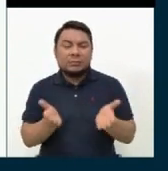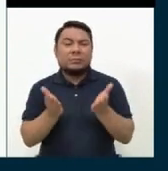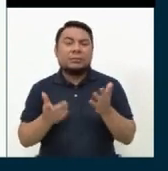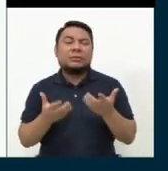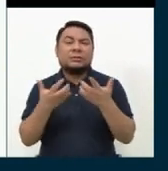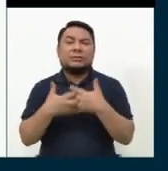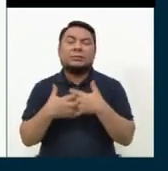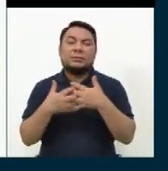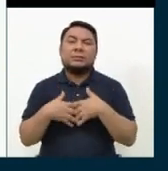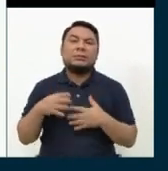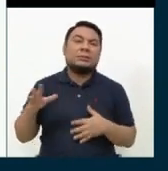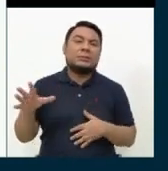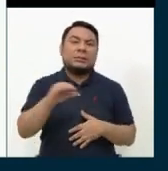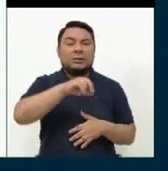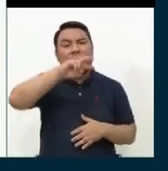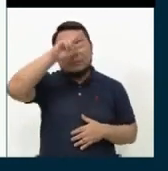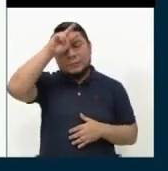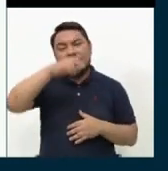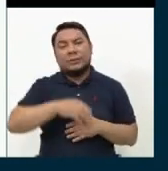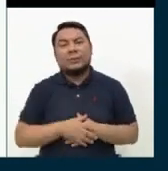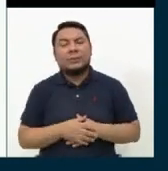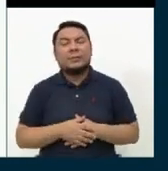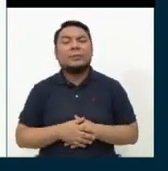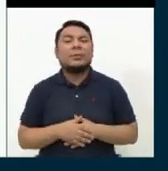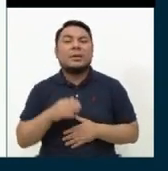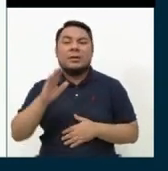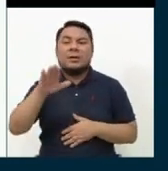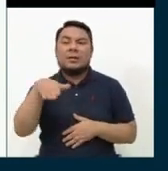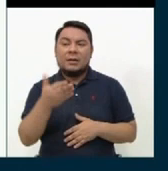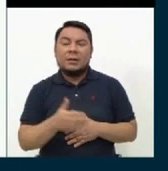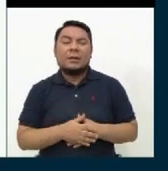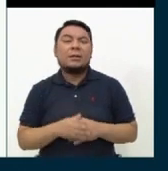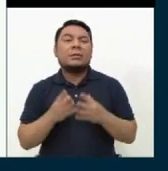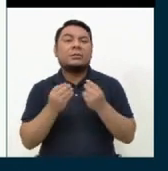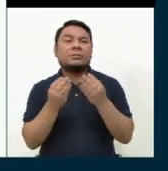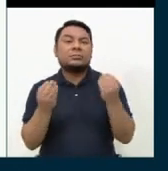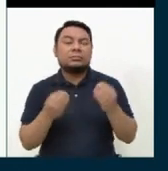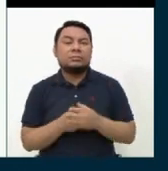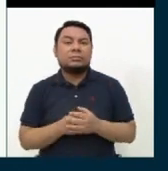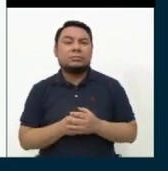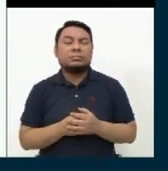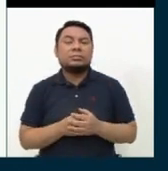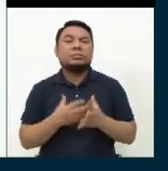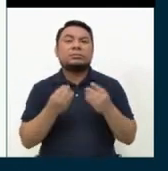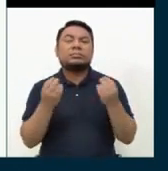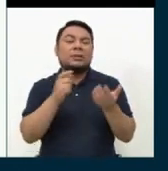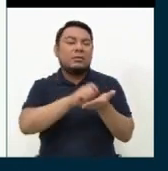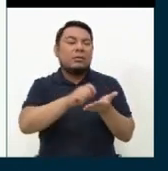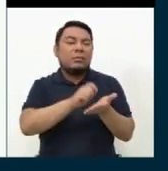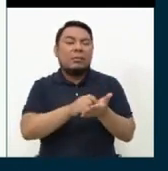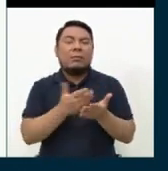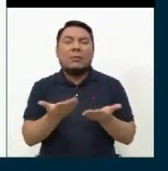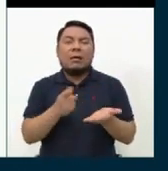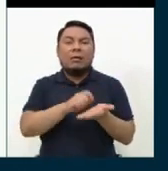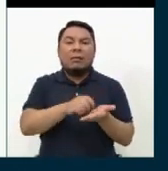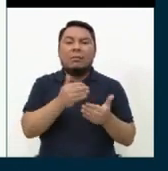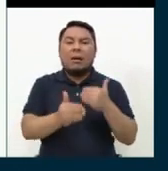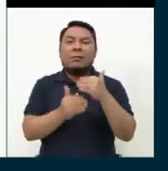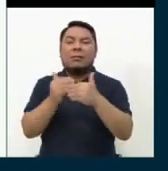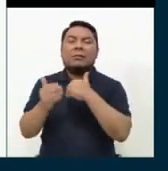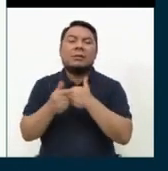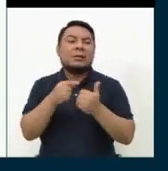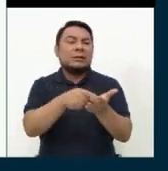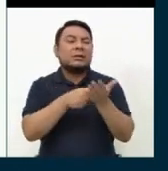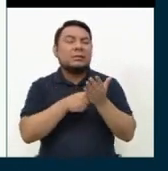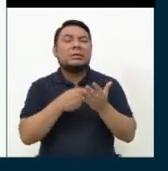desempleos a nivel de todo el país. Hay que, porque mucha burocraticización por parte de los municipios, que te